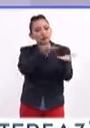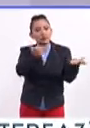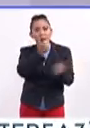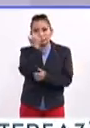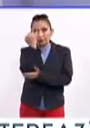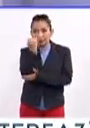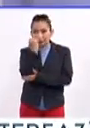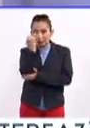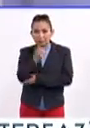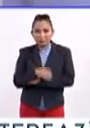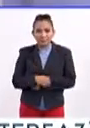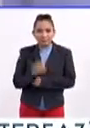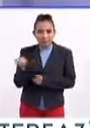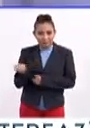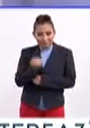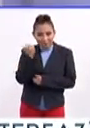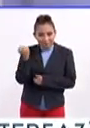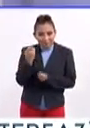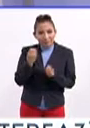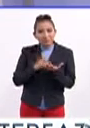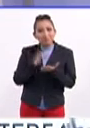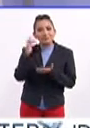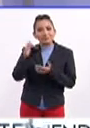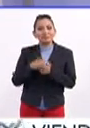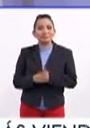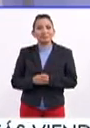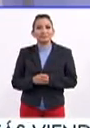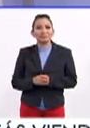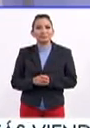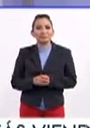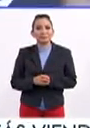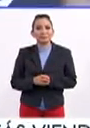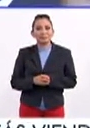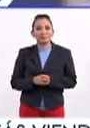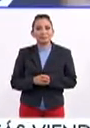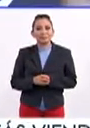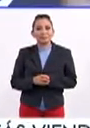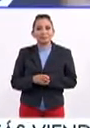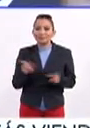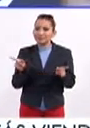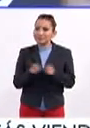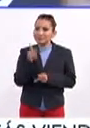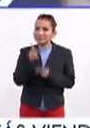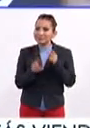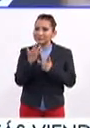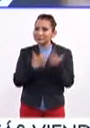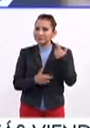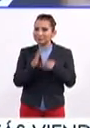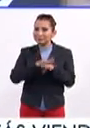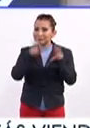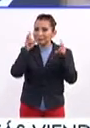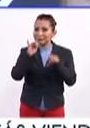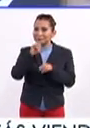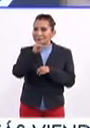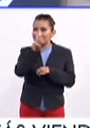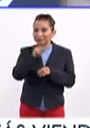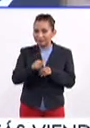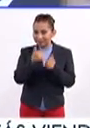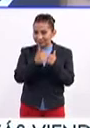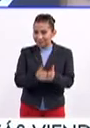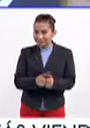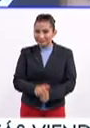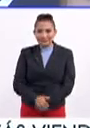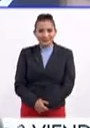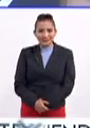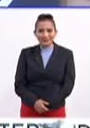tus alumnos de preescolar. Mucho éxito. Muchísimas gracias. Muchas gracias. Gracias. Una breve pausa, y regresamos con más temas en Interfaz, así que no se